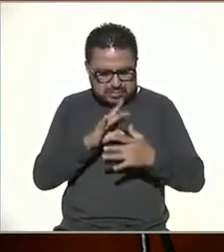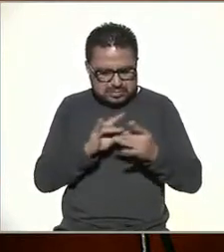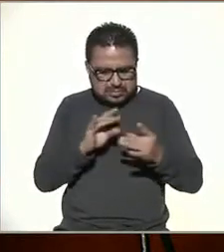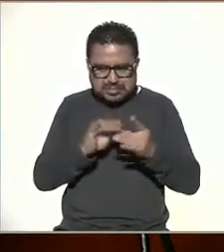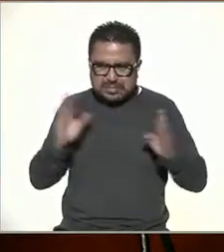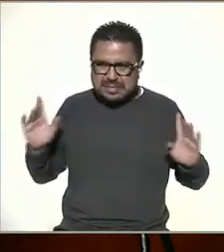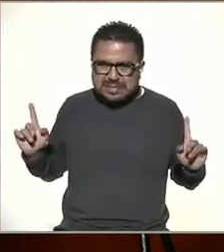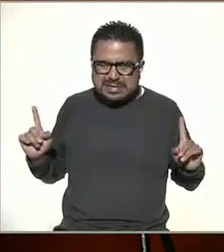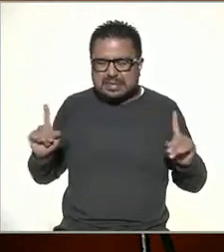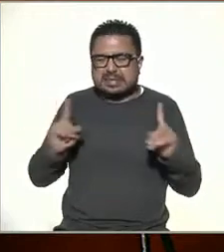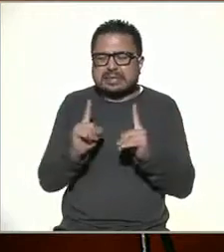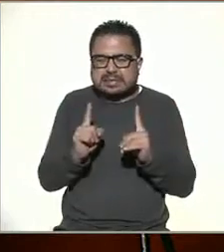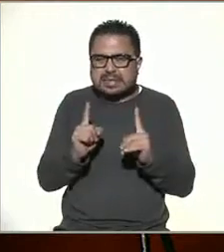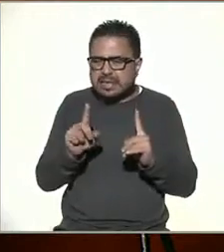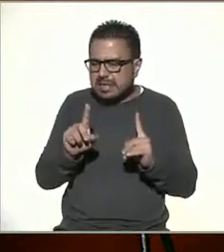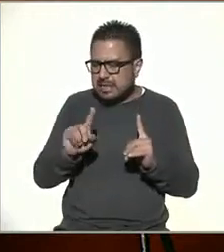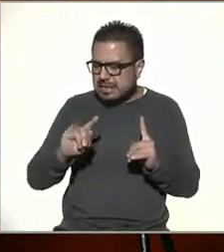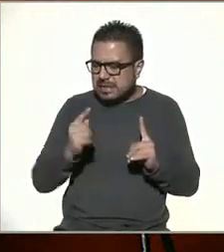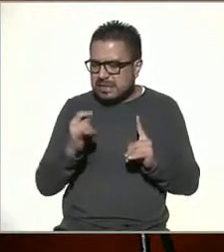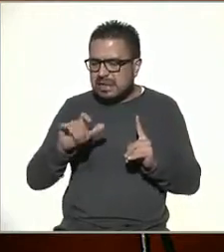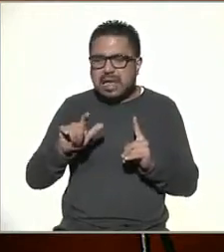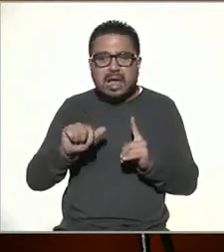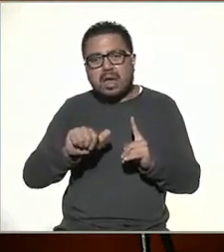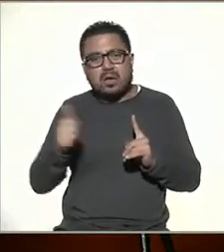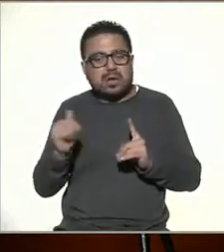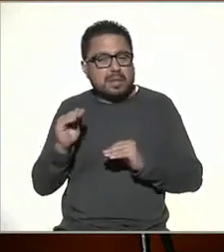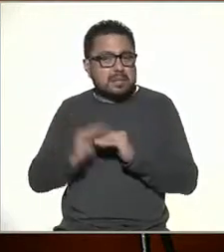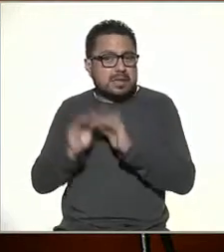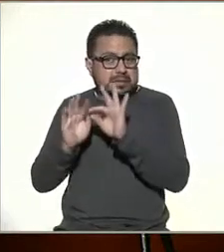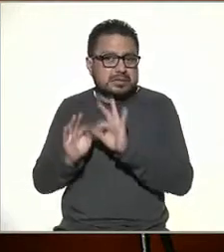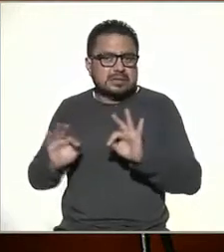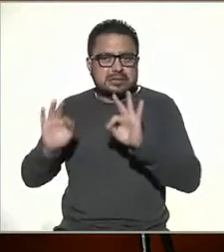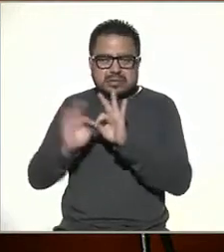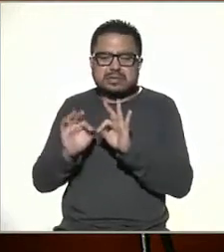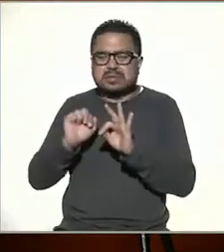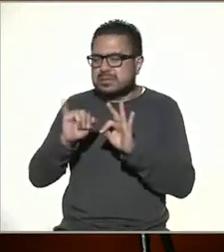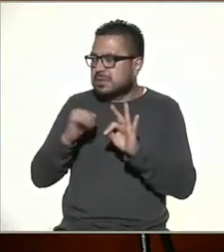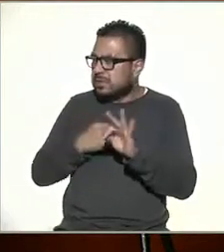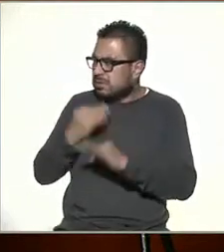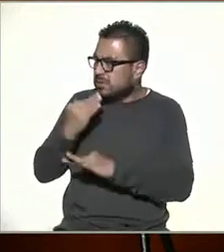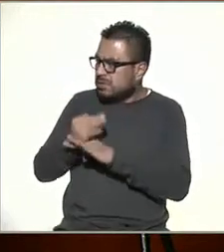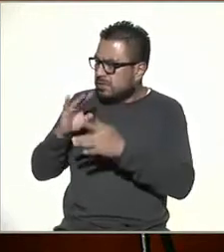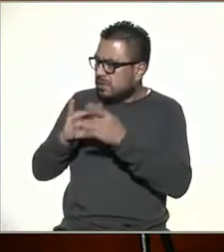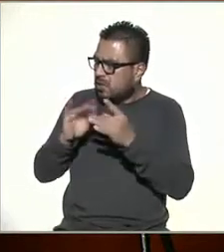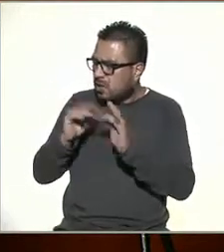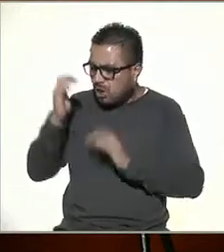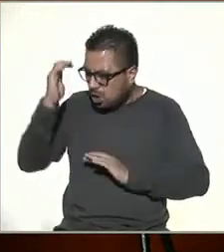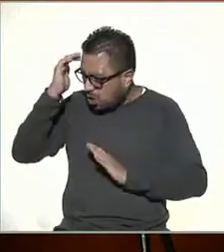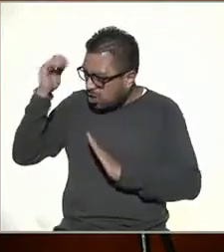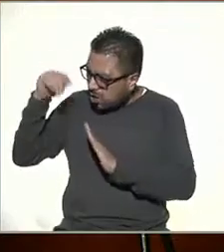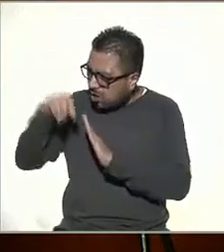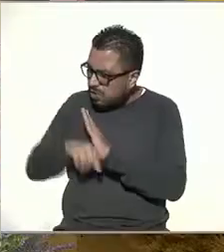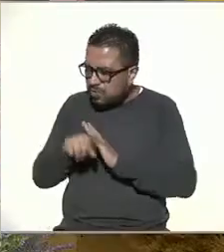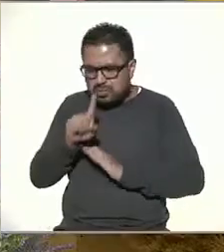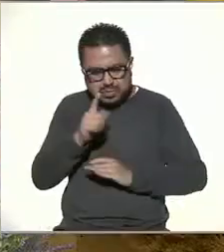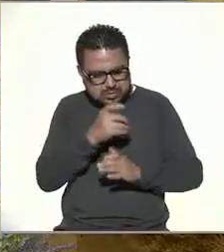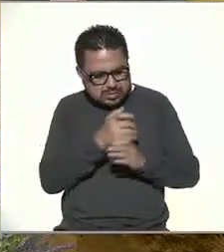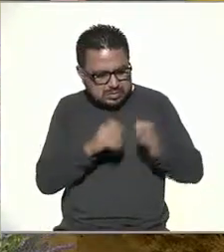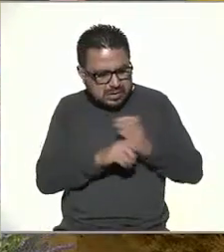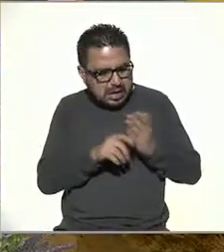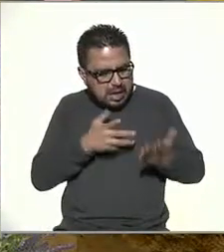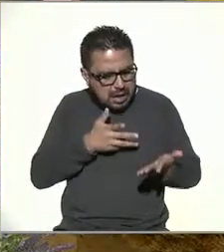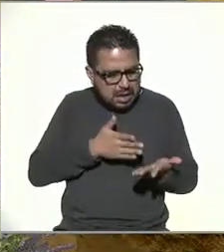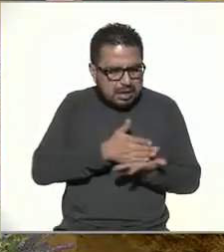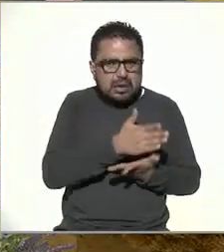digital que, bueno, se reduce, pero hay una brecha muy importante y en esa sí quiero hacer énfasis, que es la brecha de conocimiento. Una cosa es tener